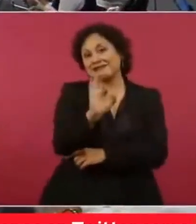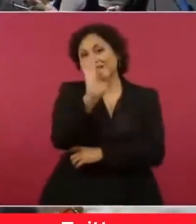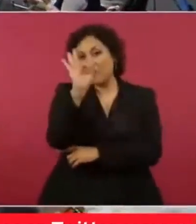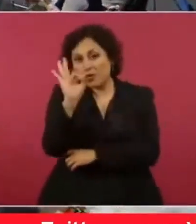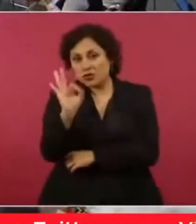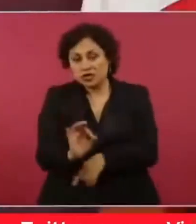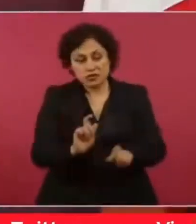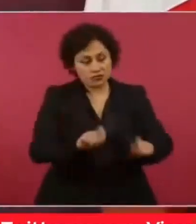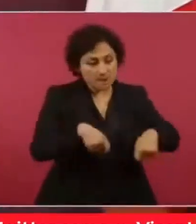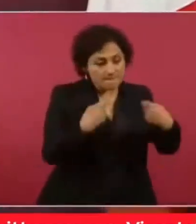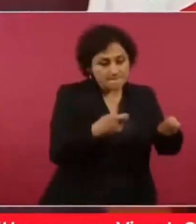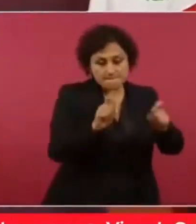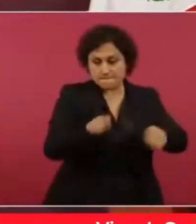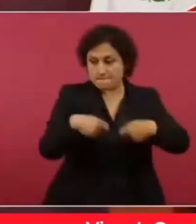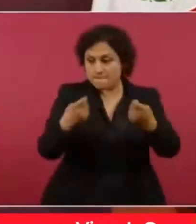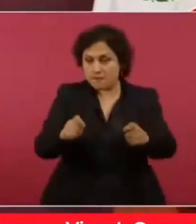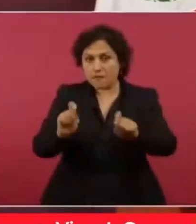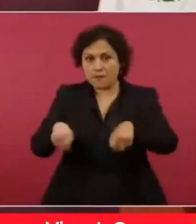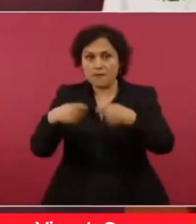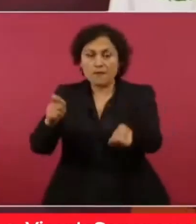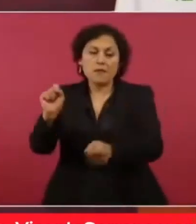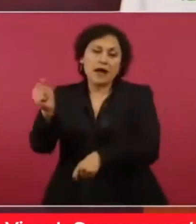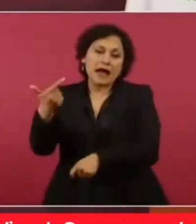los gobiernos neoliberales.